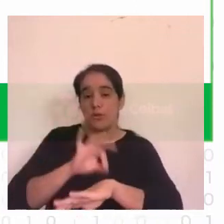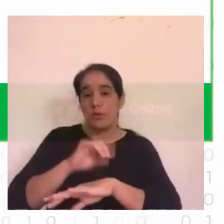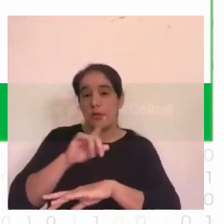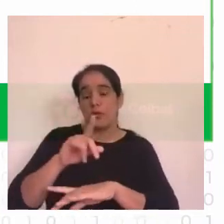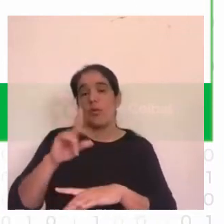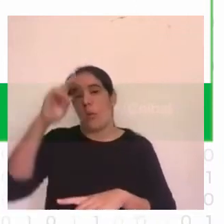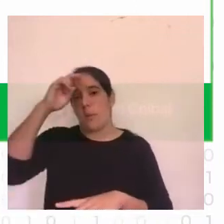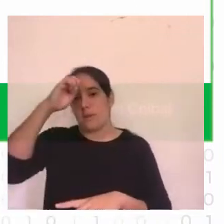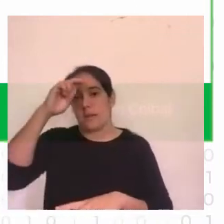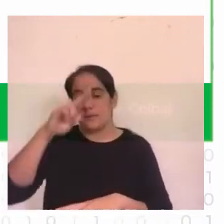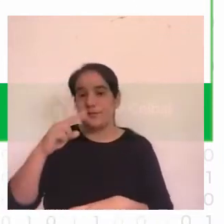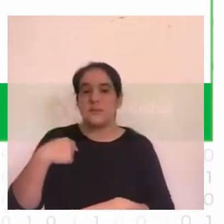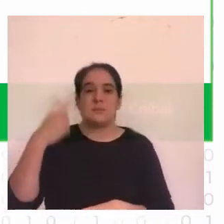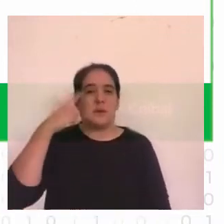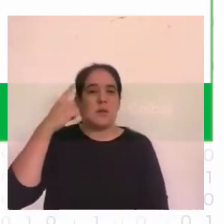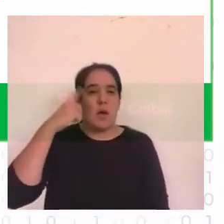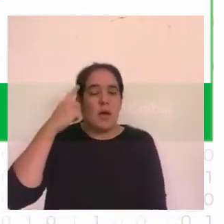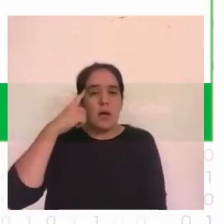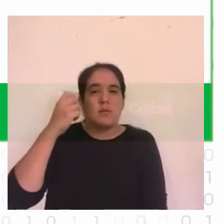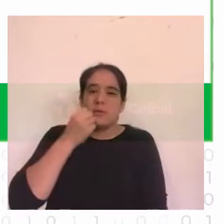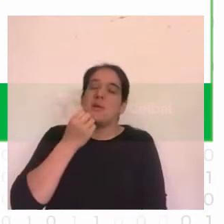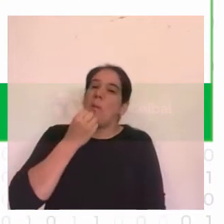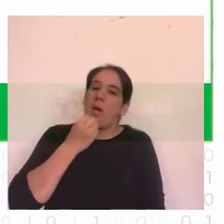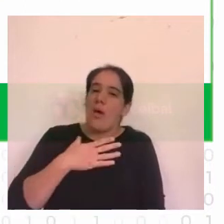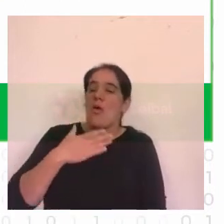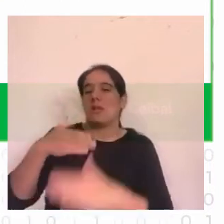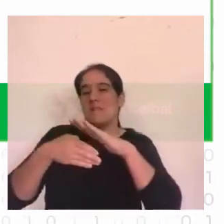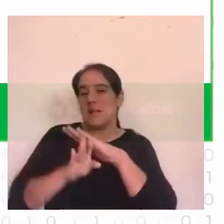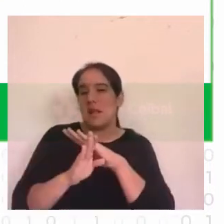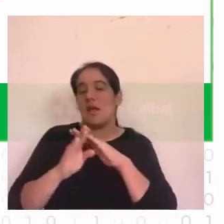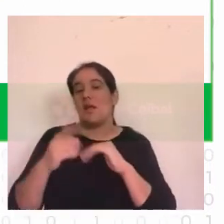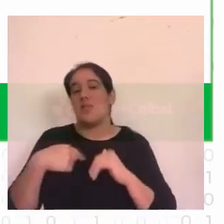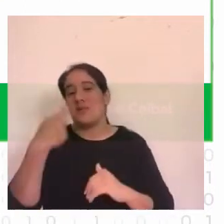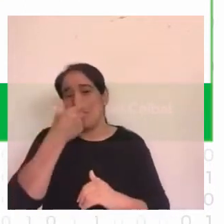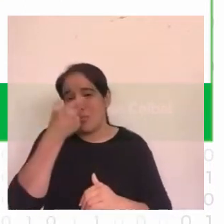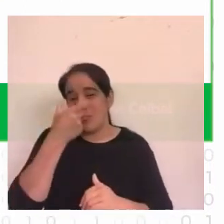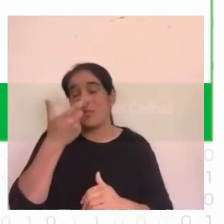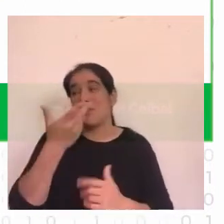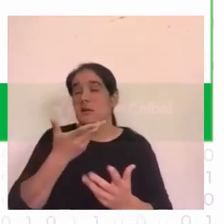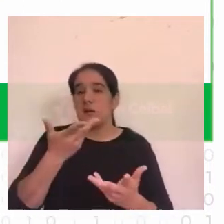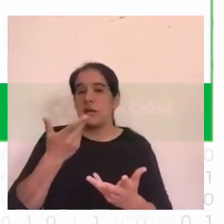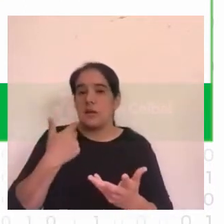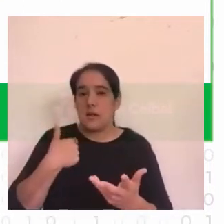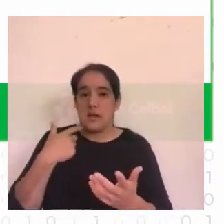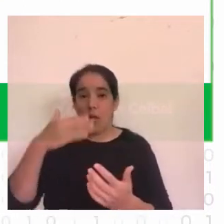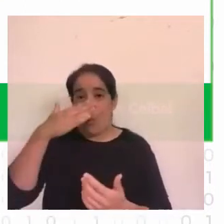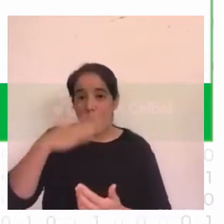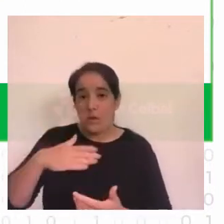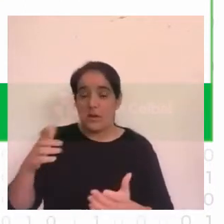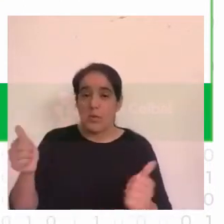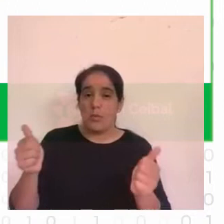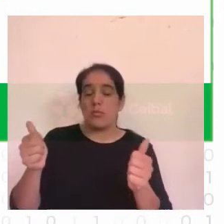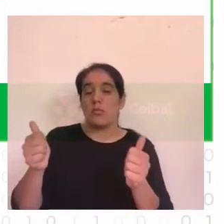decía que tenían pensado en mejorar la accesibilidad para personas con discapacidad visual y finalmente nos reunimos con el CEO